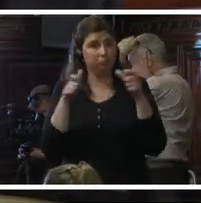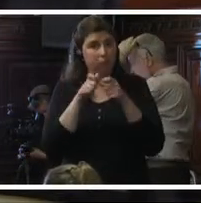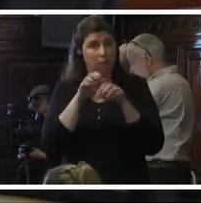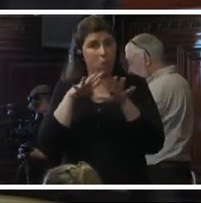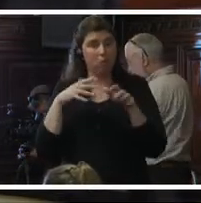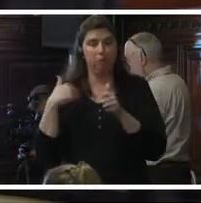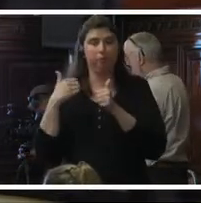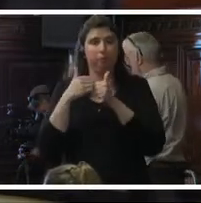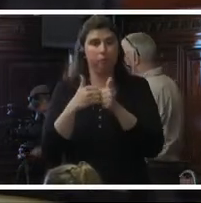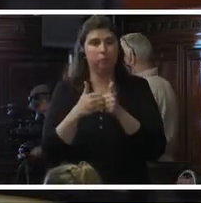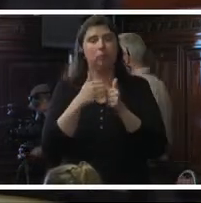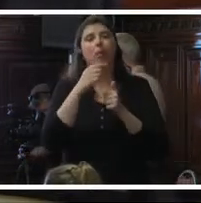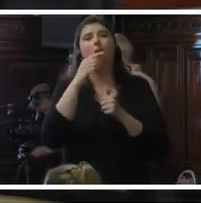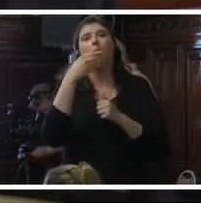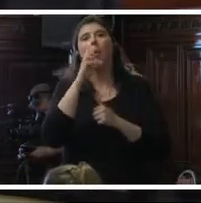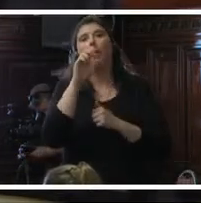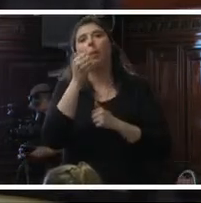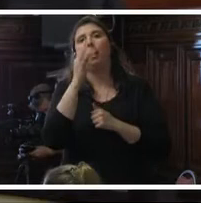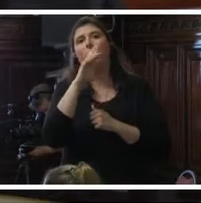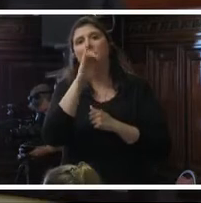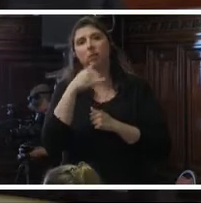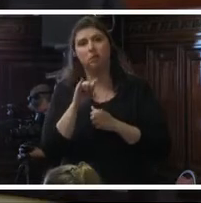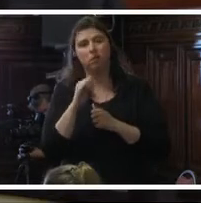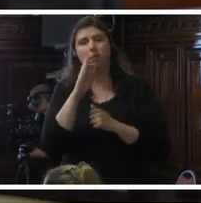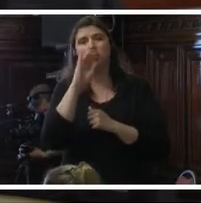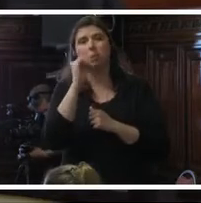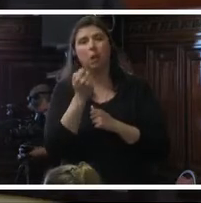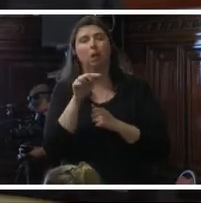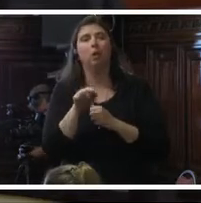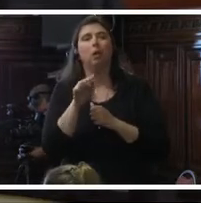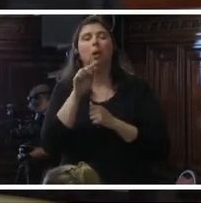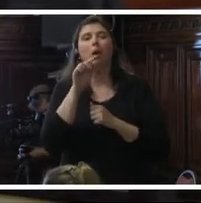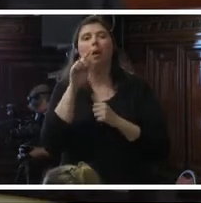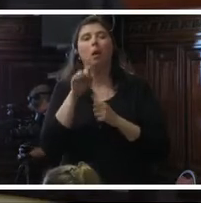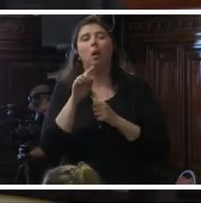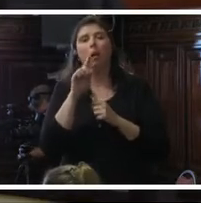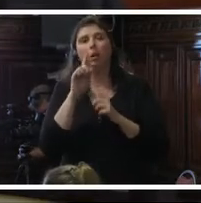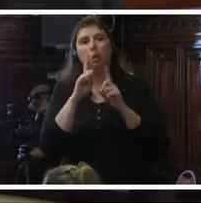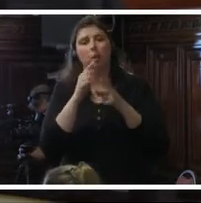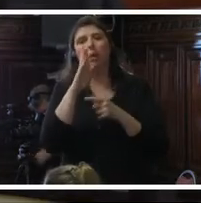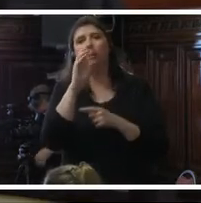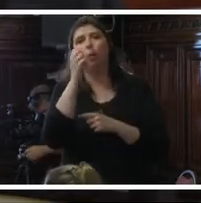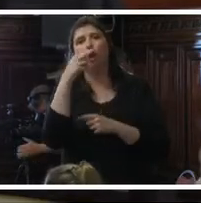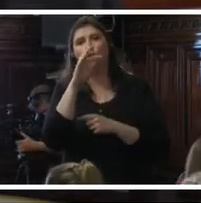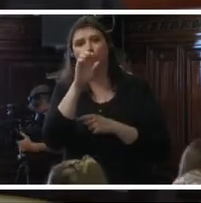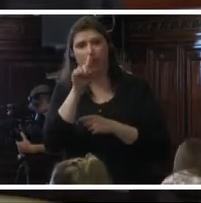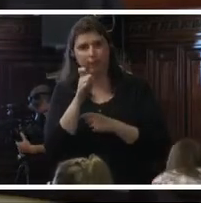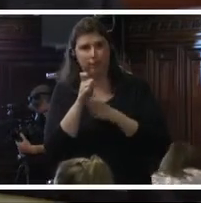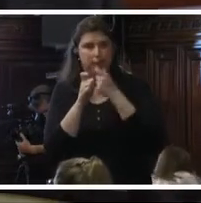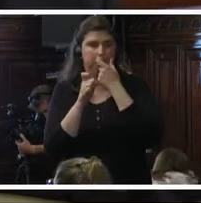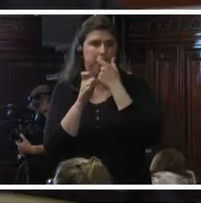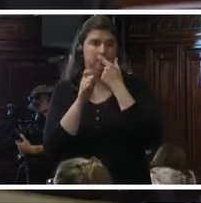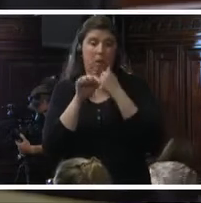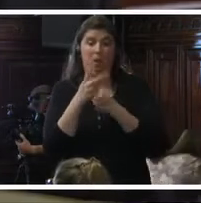acompañan Beatriz Gali de IPAS, María Nardila de Women's League Worldwide y Brenda Álvarez de Promsex. Durante los